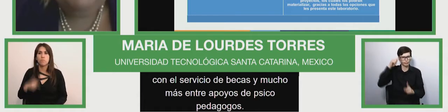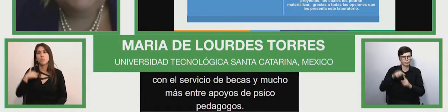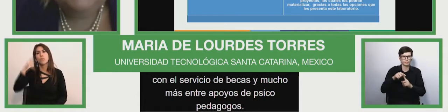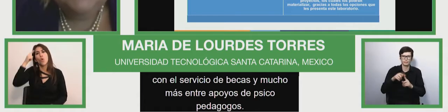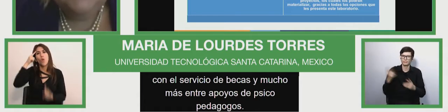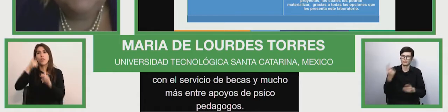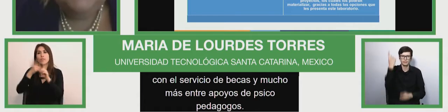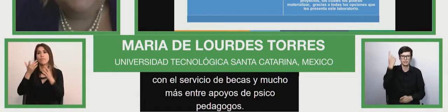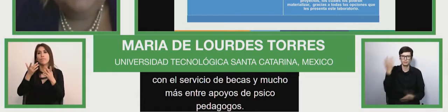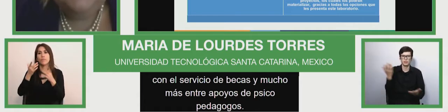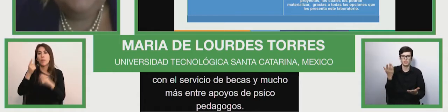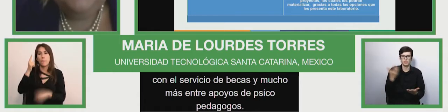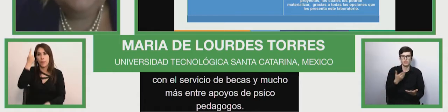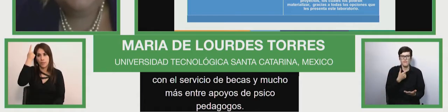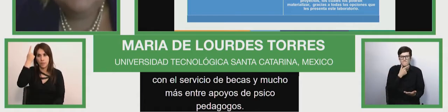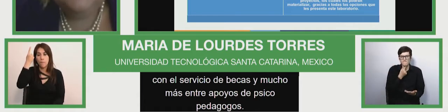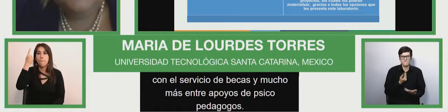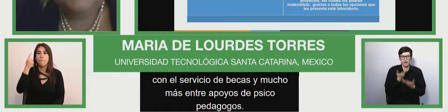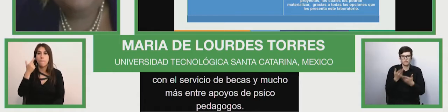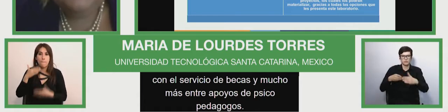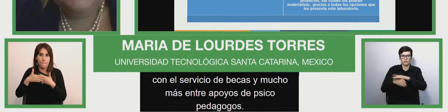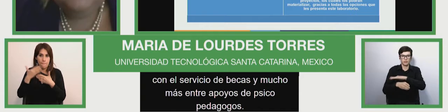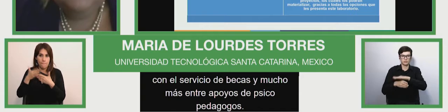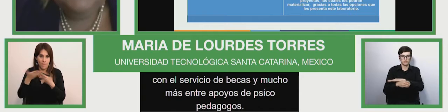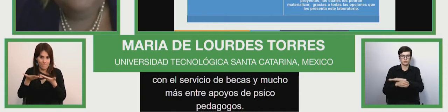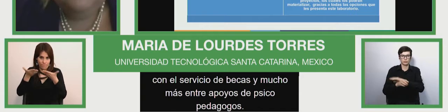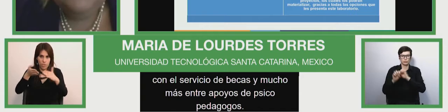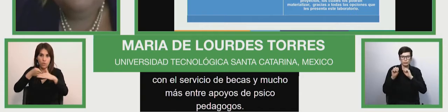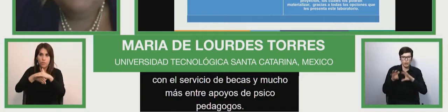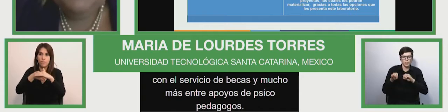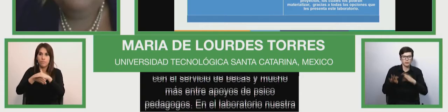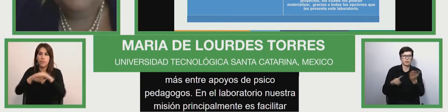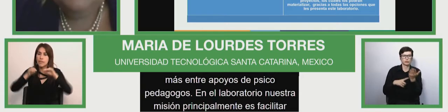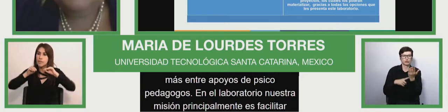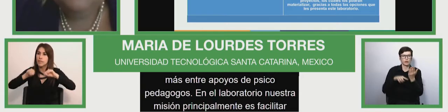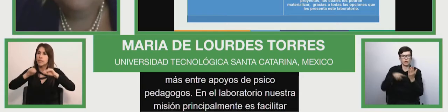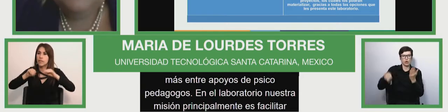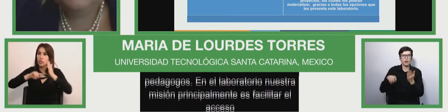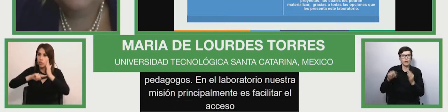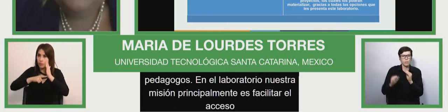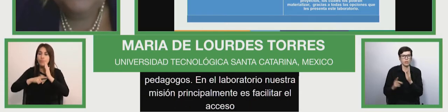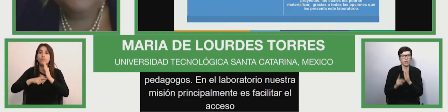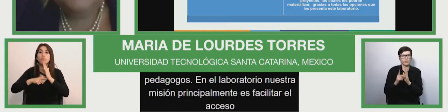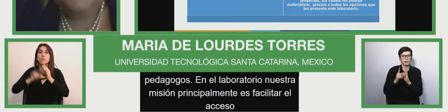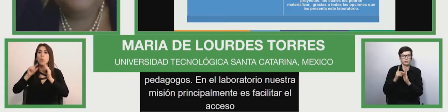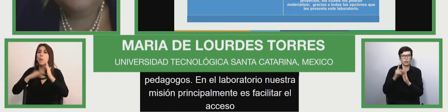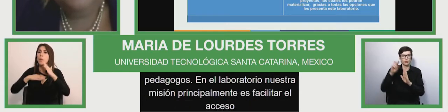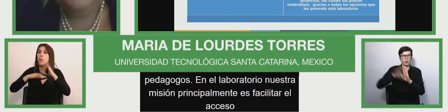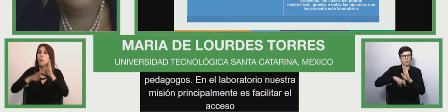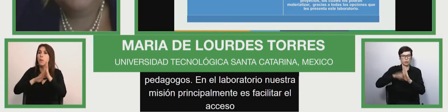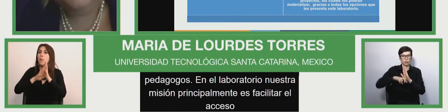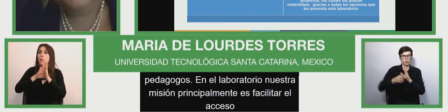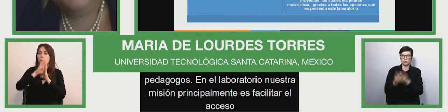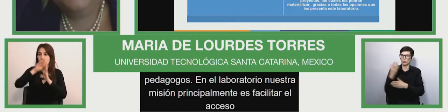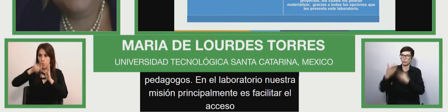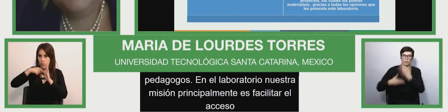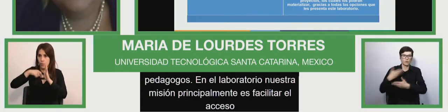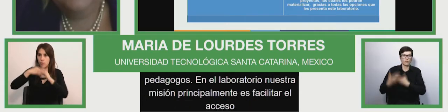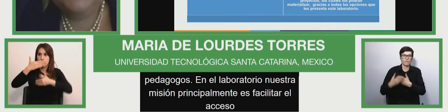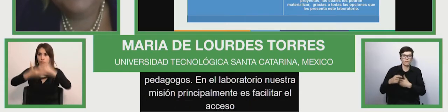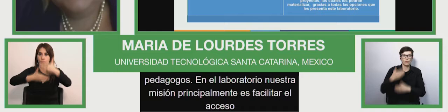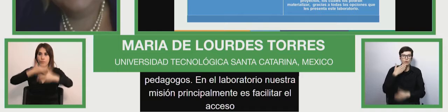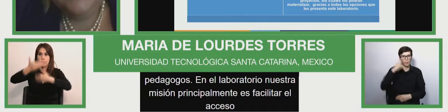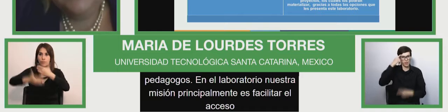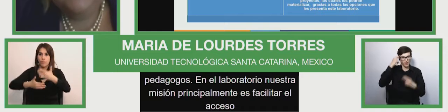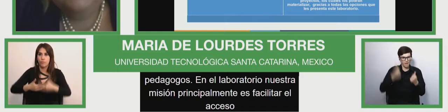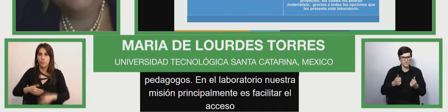facilitar el acceso y la capacitación tecnológica para que puedan desarrollar estos proyectos de innovación y estas habilidades y